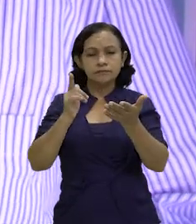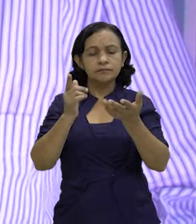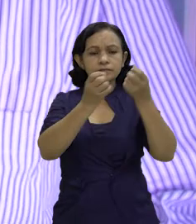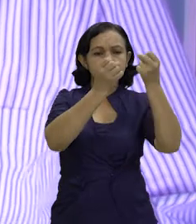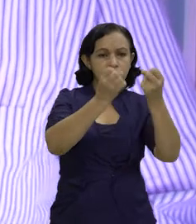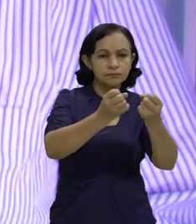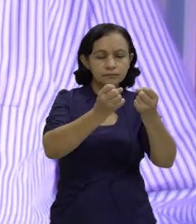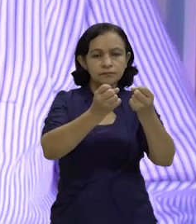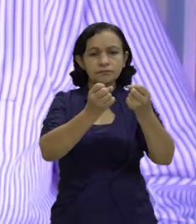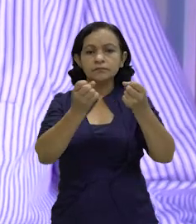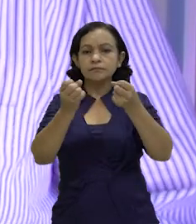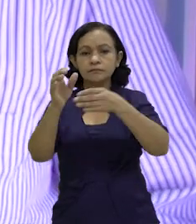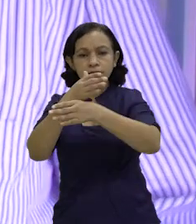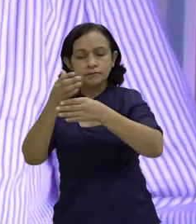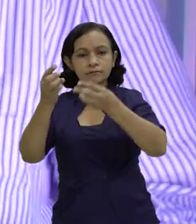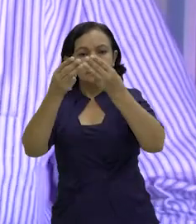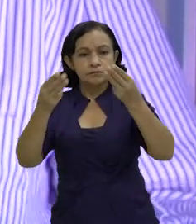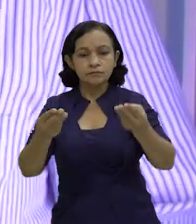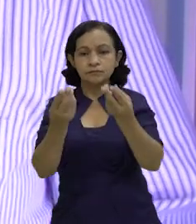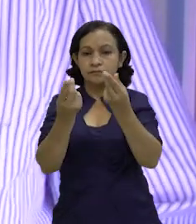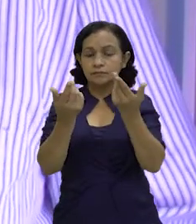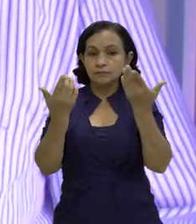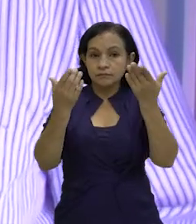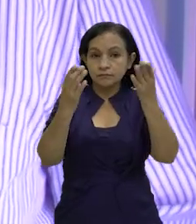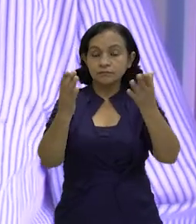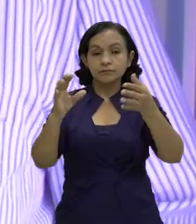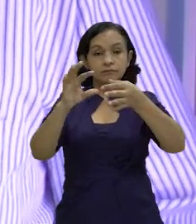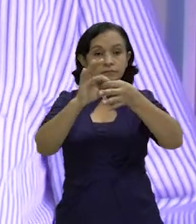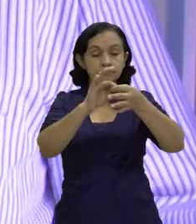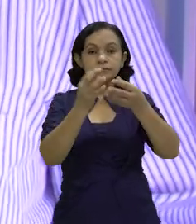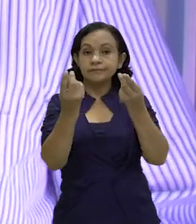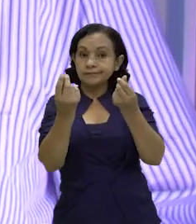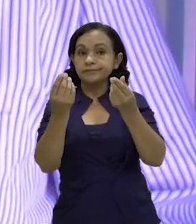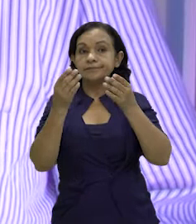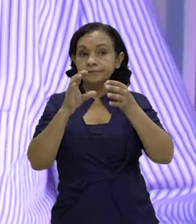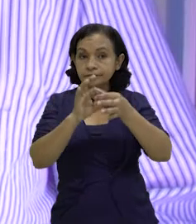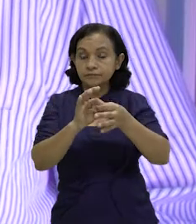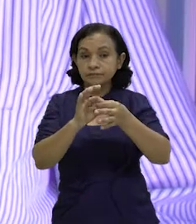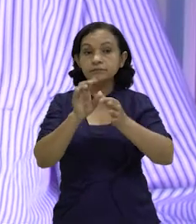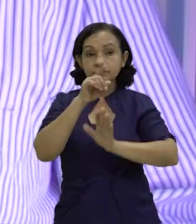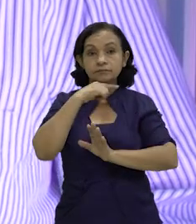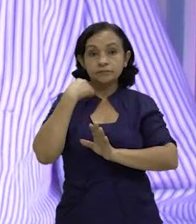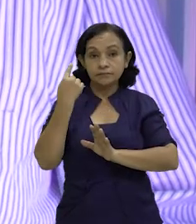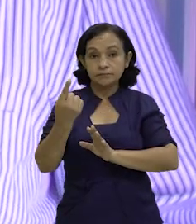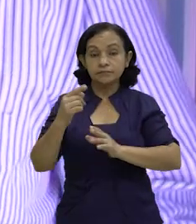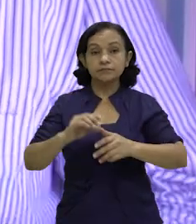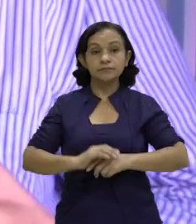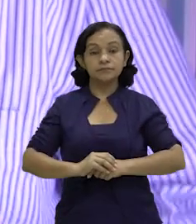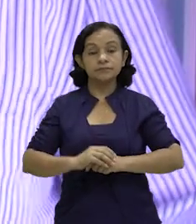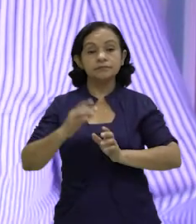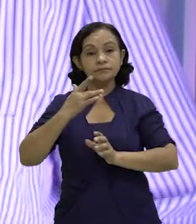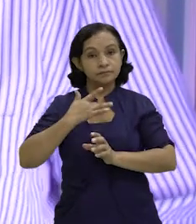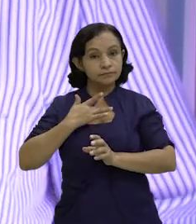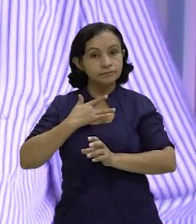involucran hombres, se involucran medios, se involucran recursos y costos. ¿Verdad? Entonces